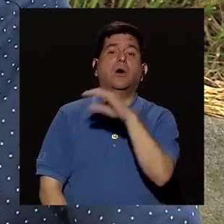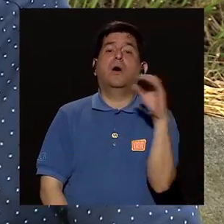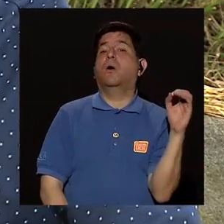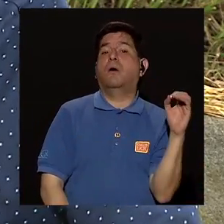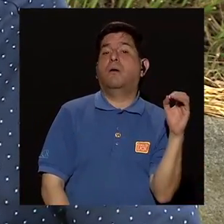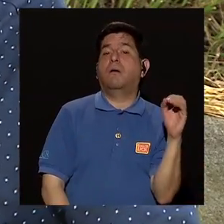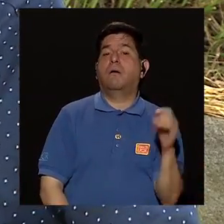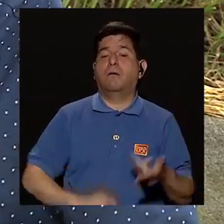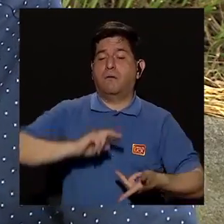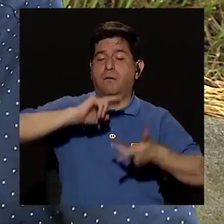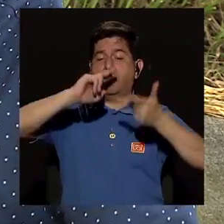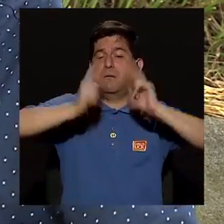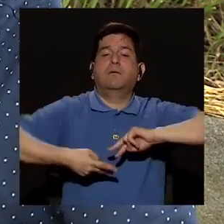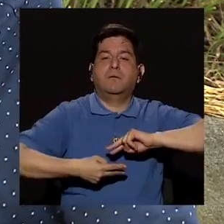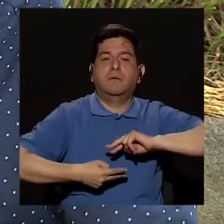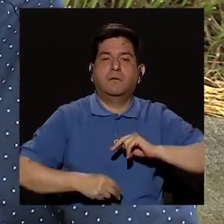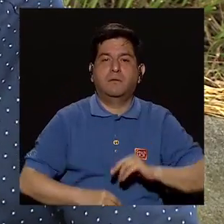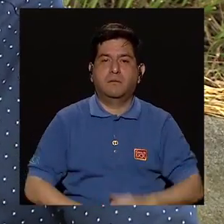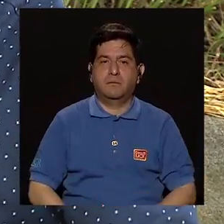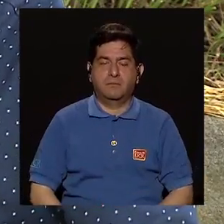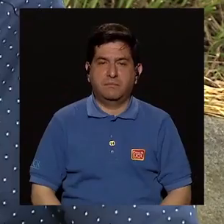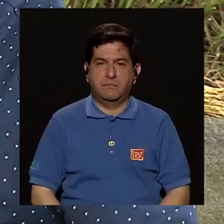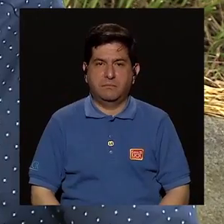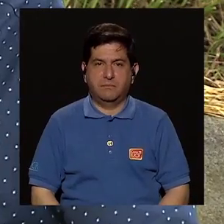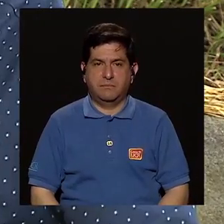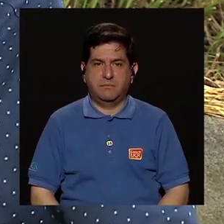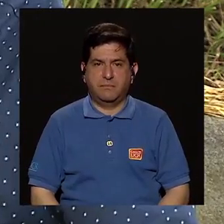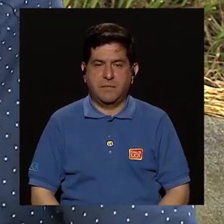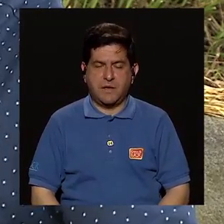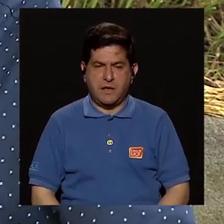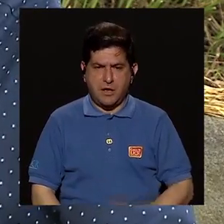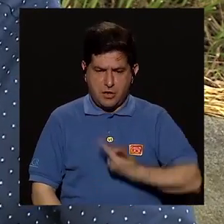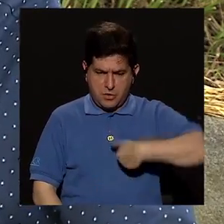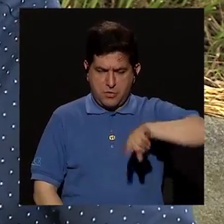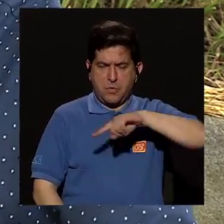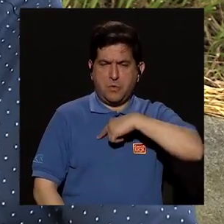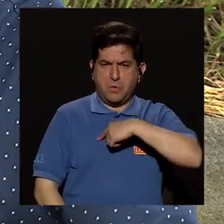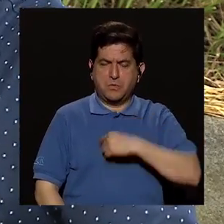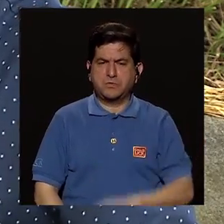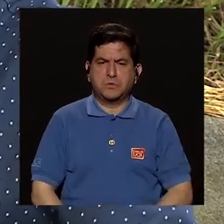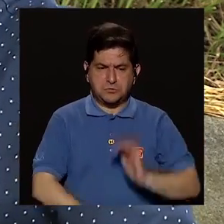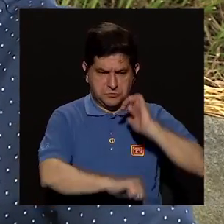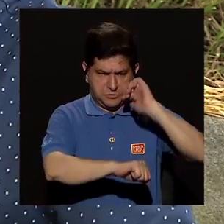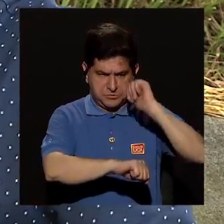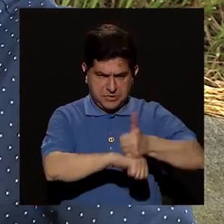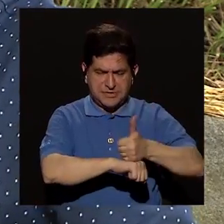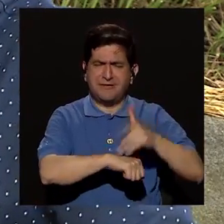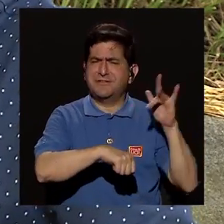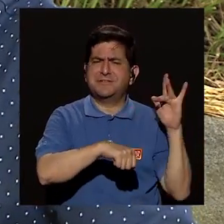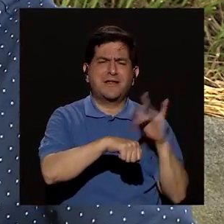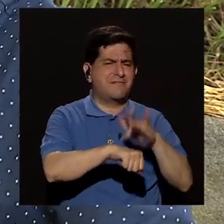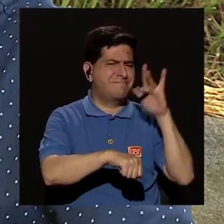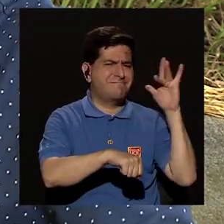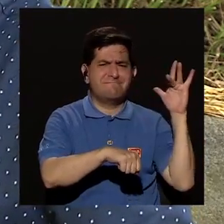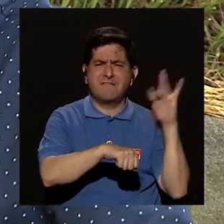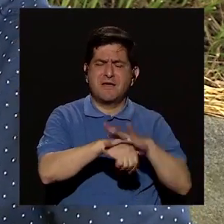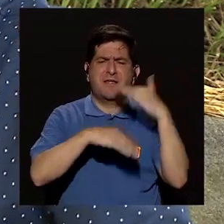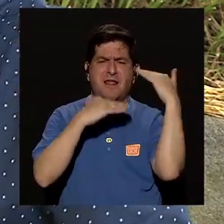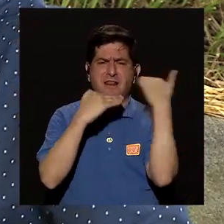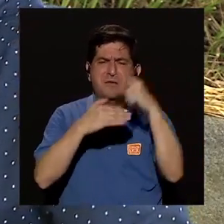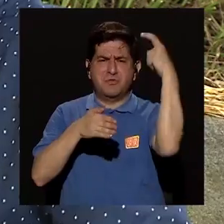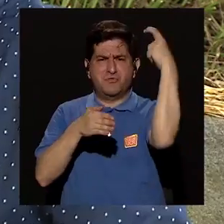O caso contrario, pues hay que establecer desde temprano